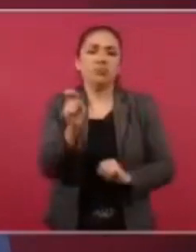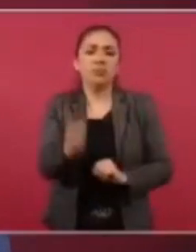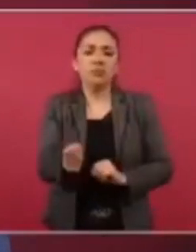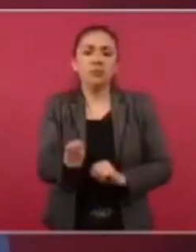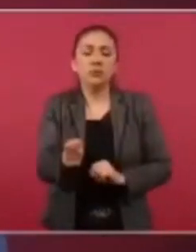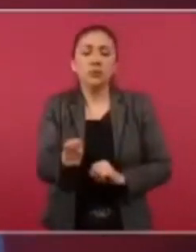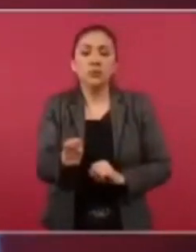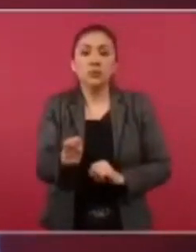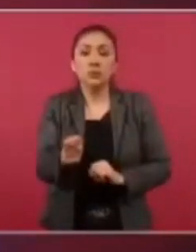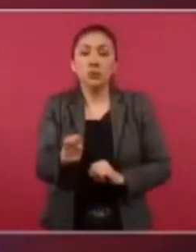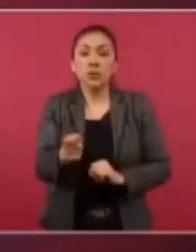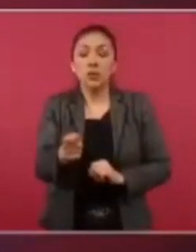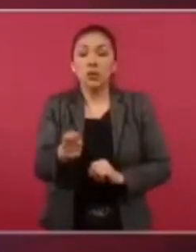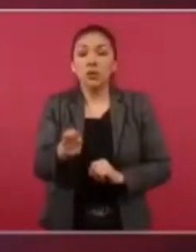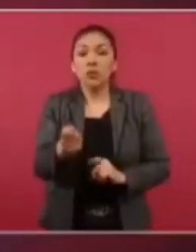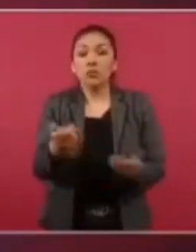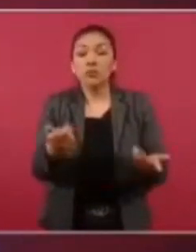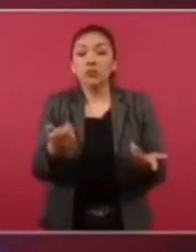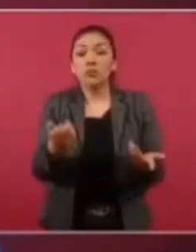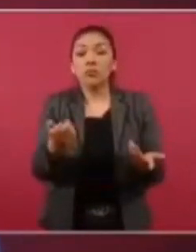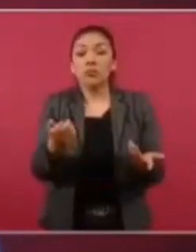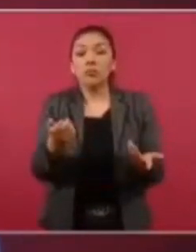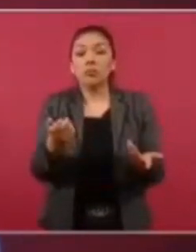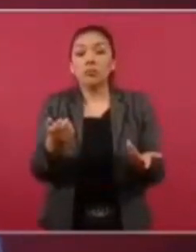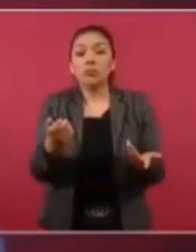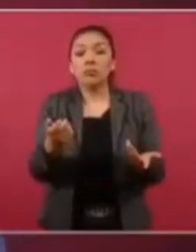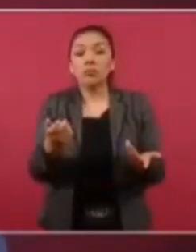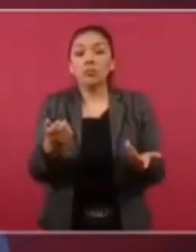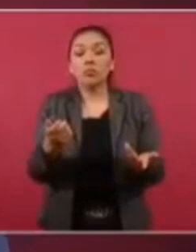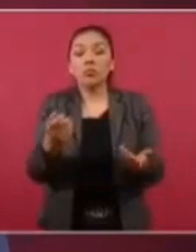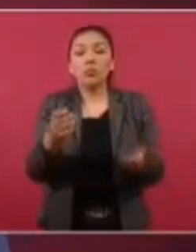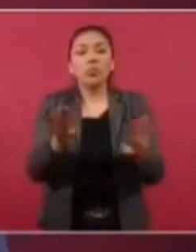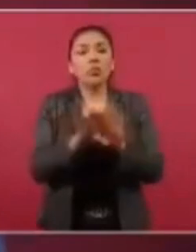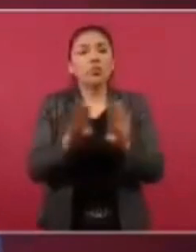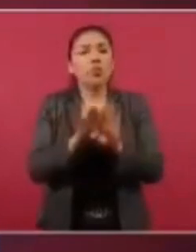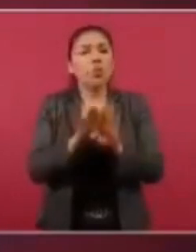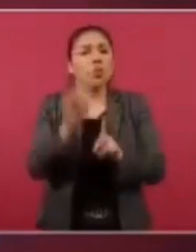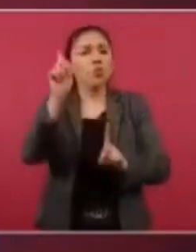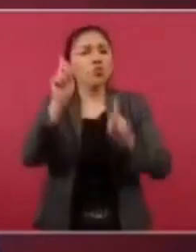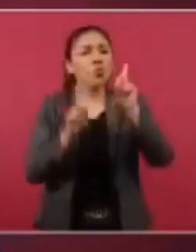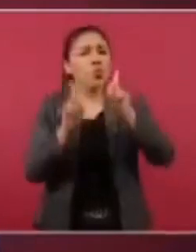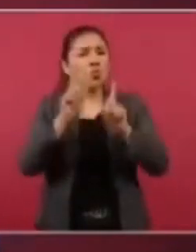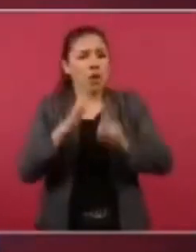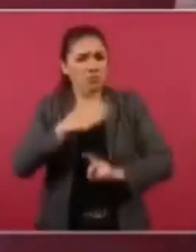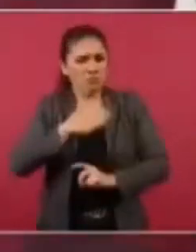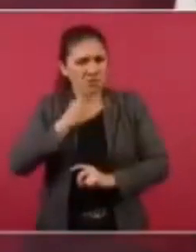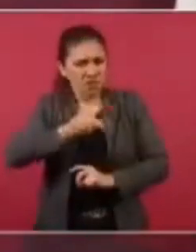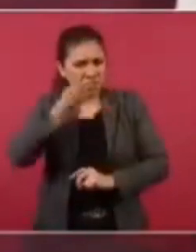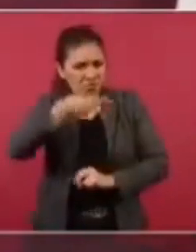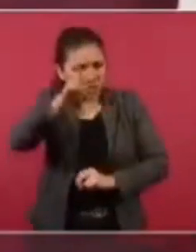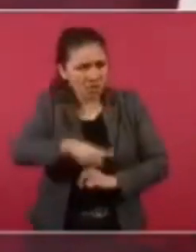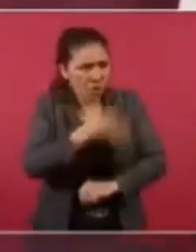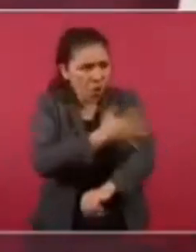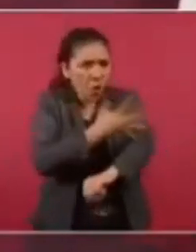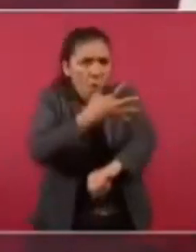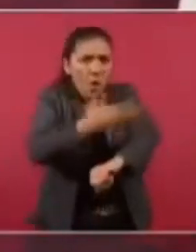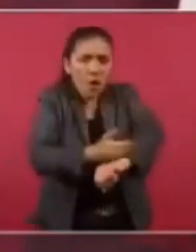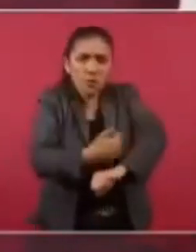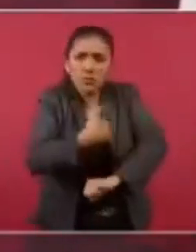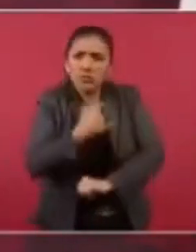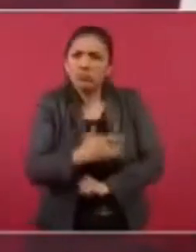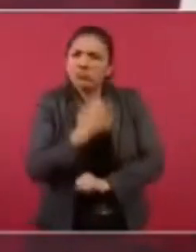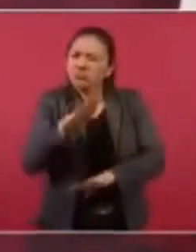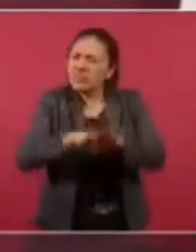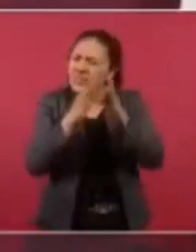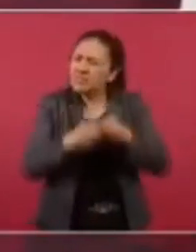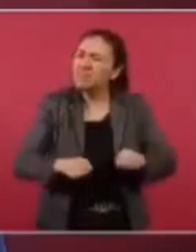que se ponga en duda mi honestidad, porque es lo que estimo más importante